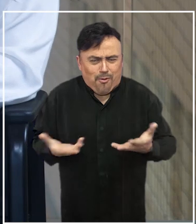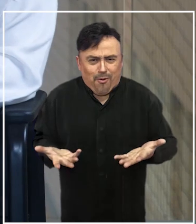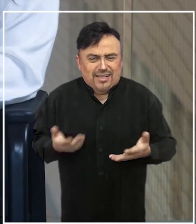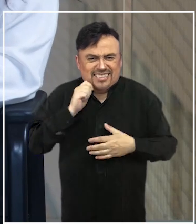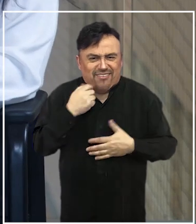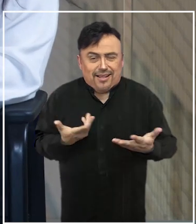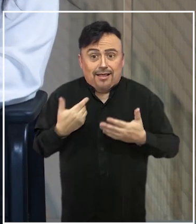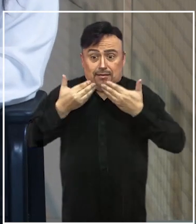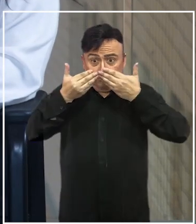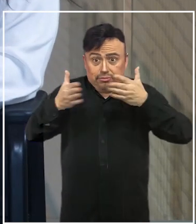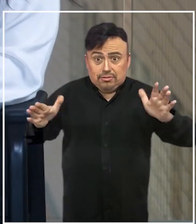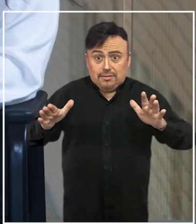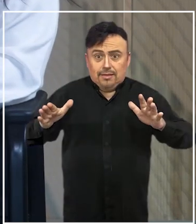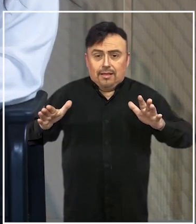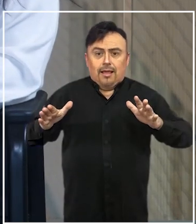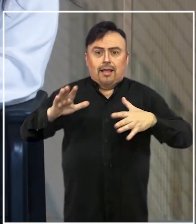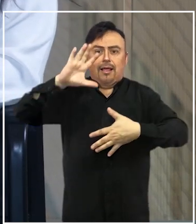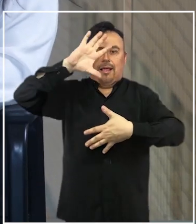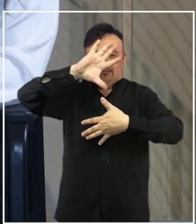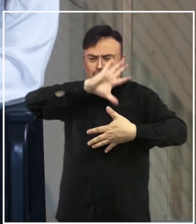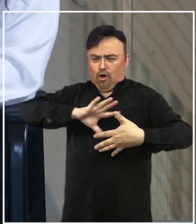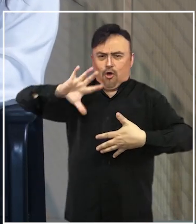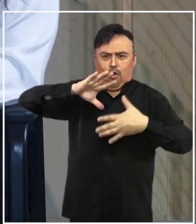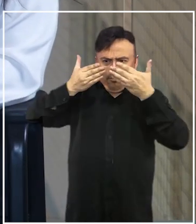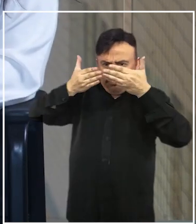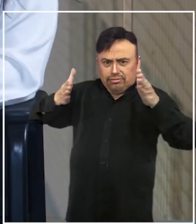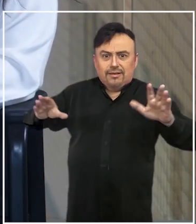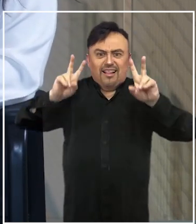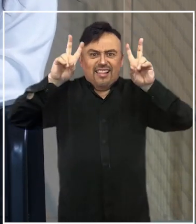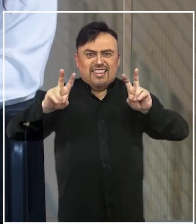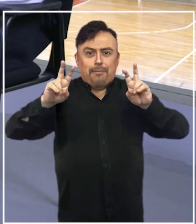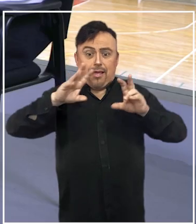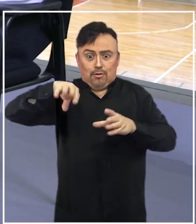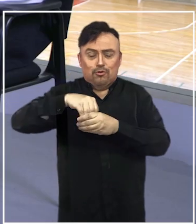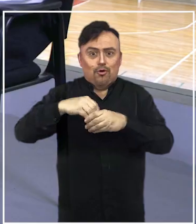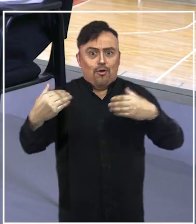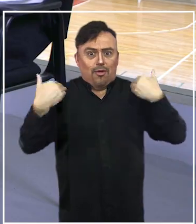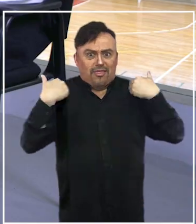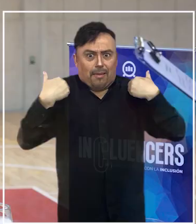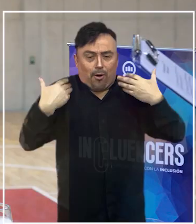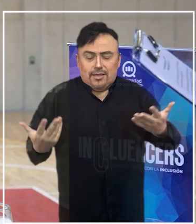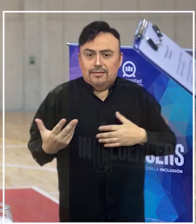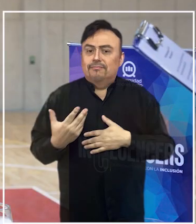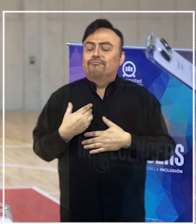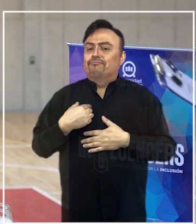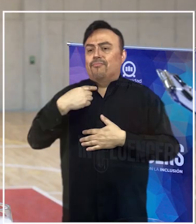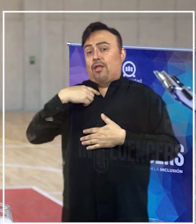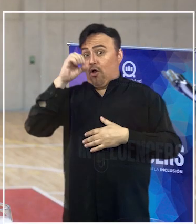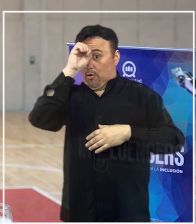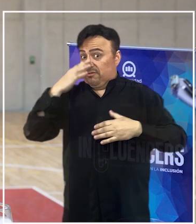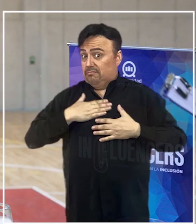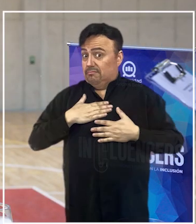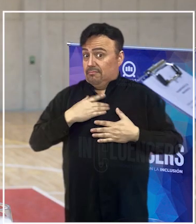vez estamos abriendo una puerta para nuestro hemisferio en términos de inclusión en materia de deporte? Y me atrevería a decir que